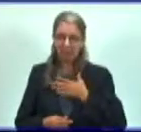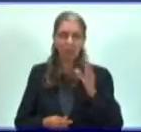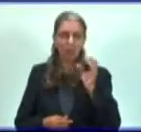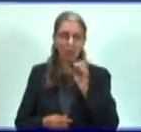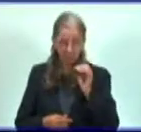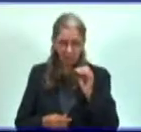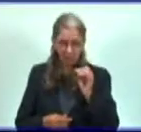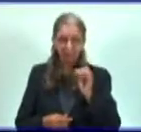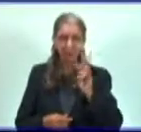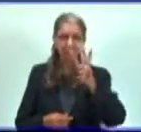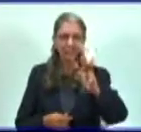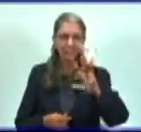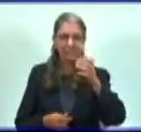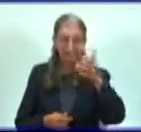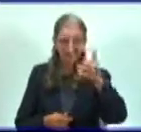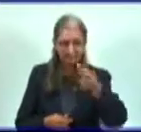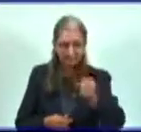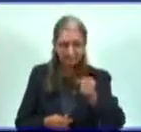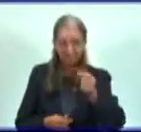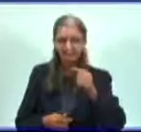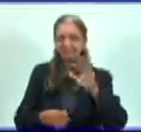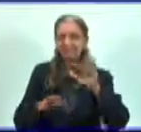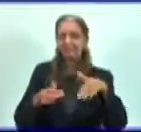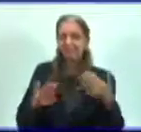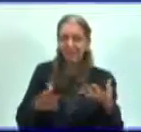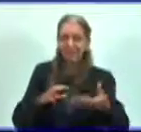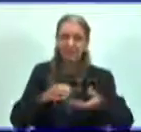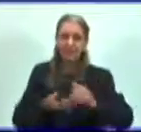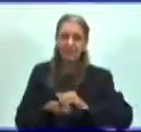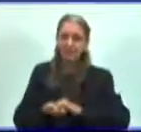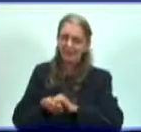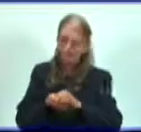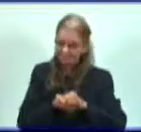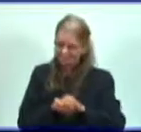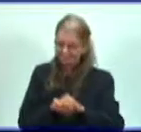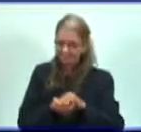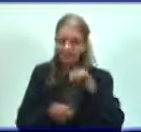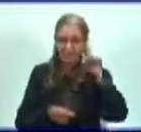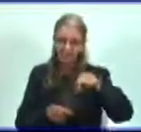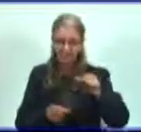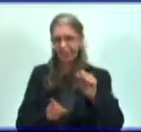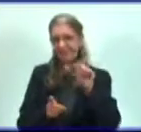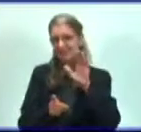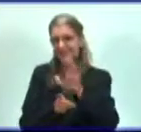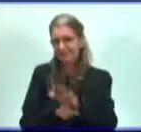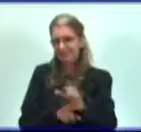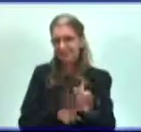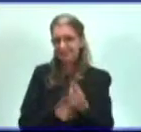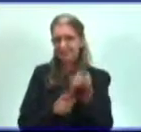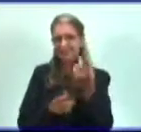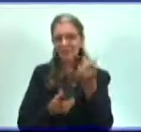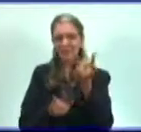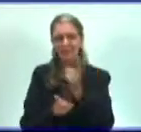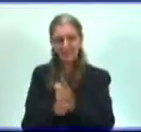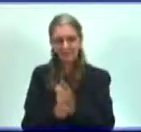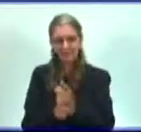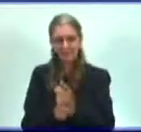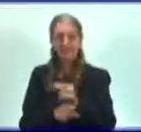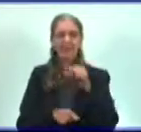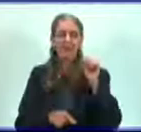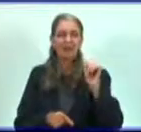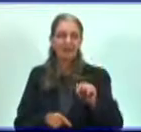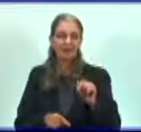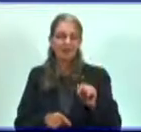compañeros. Entonces, estamos en condiciones e iniciamos este primer encuentro. Esta